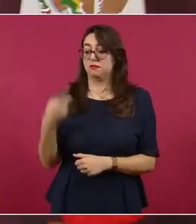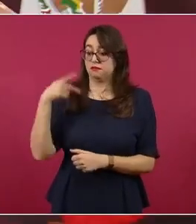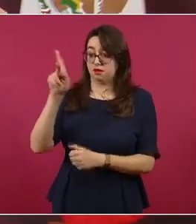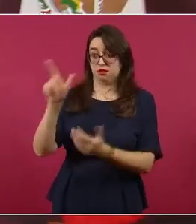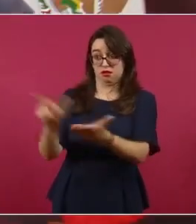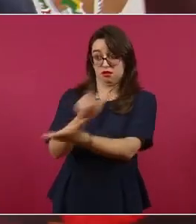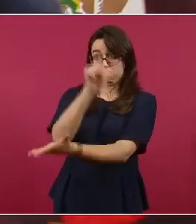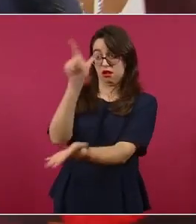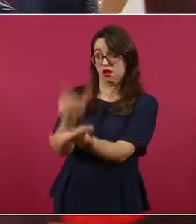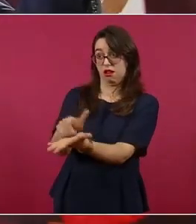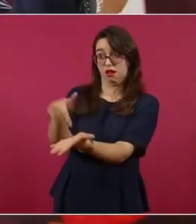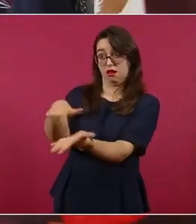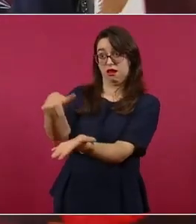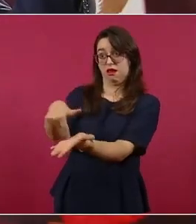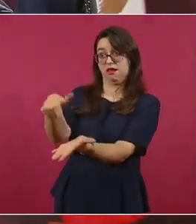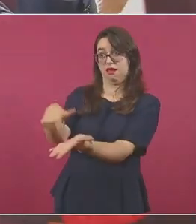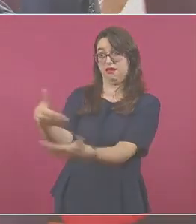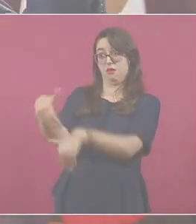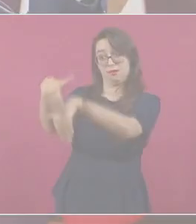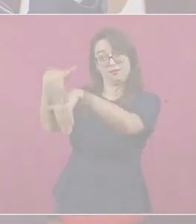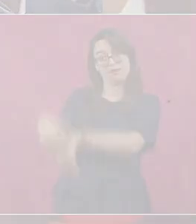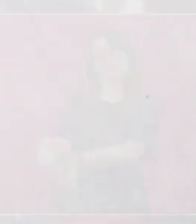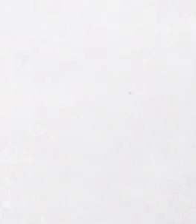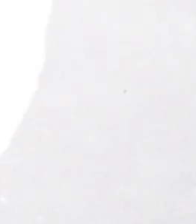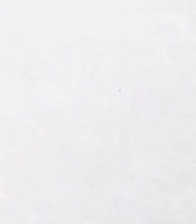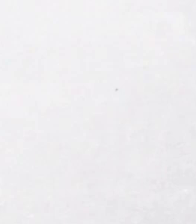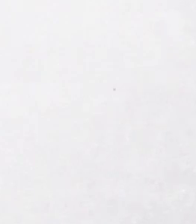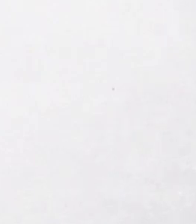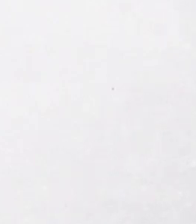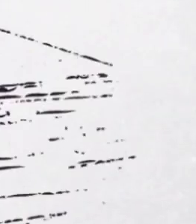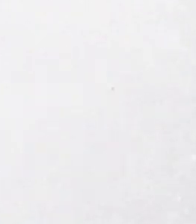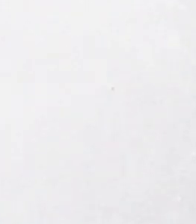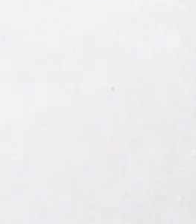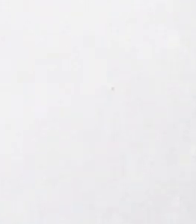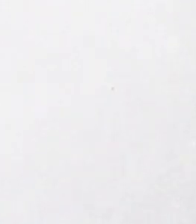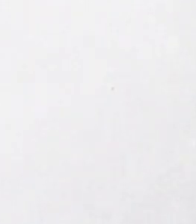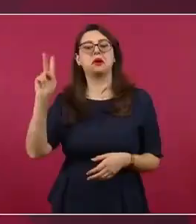Pero fue darles manga ancha.